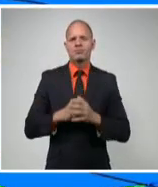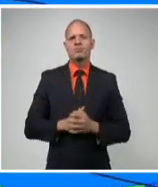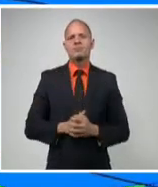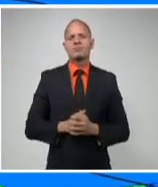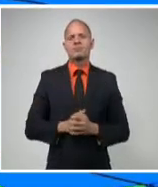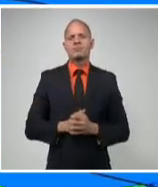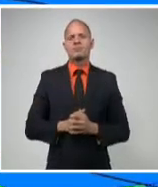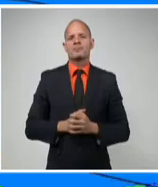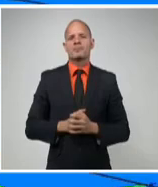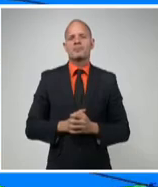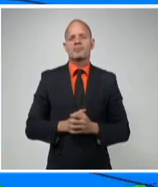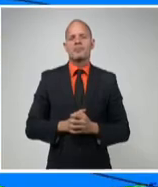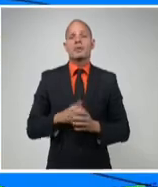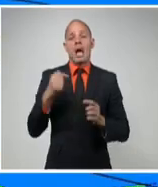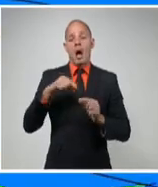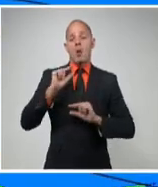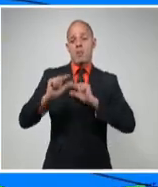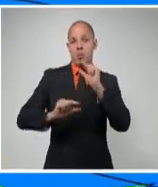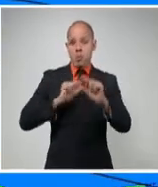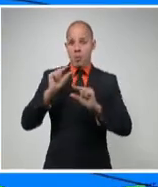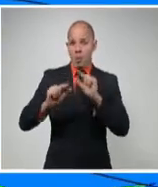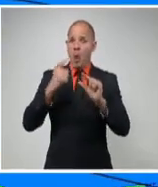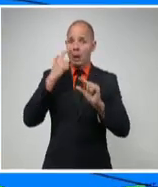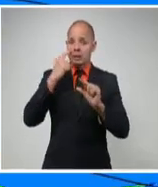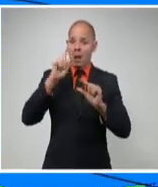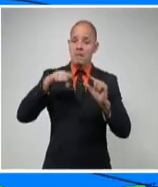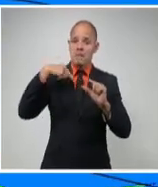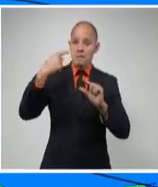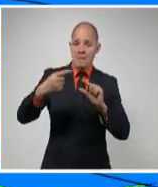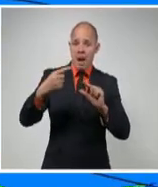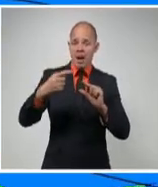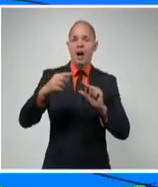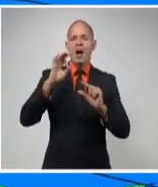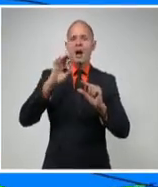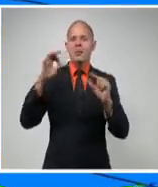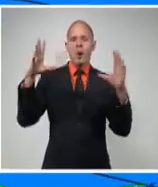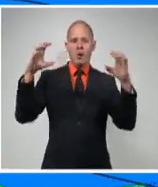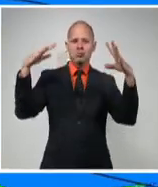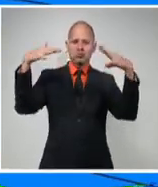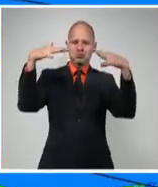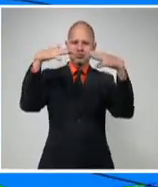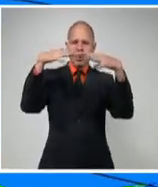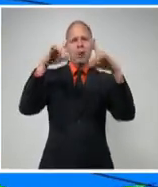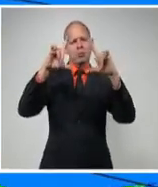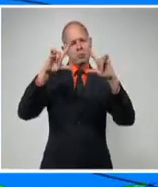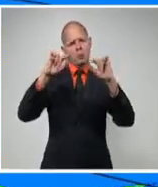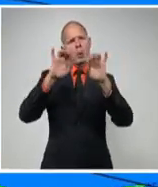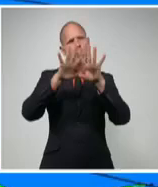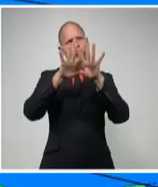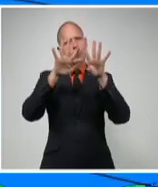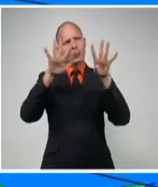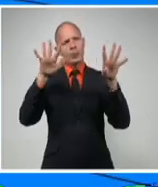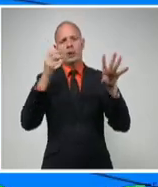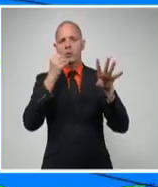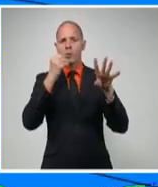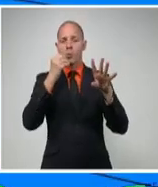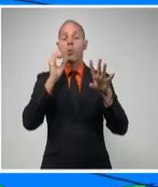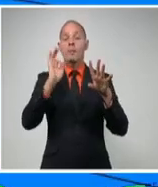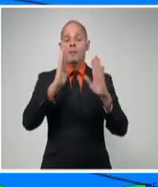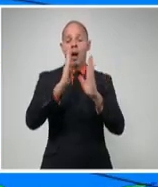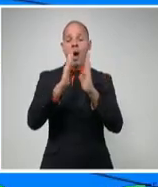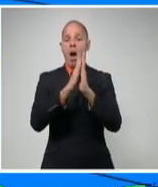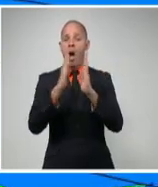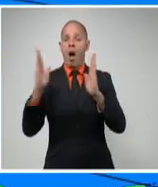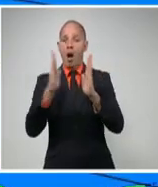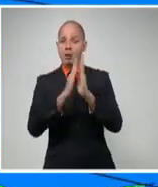comienza ya a influir sobre nuestro territorio y hará que mañana disminuyan los nublados y las lluvias en la parte occidental y central.